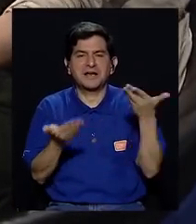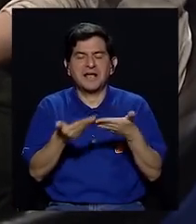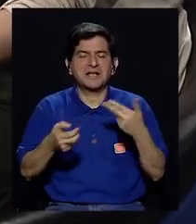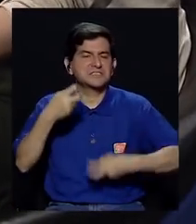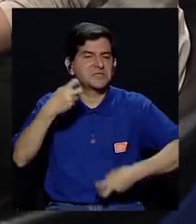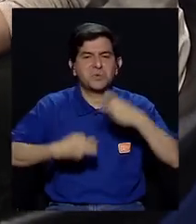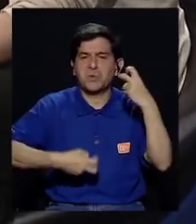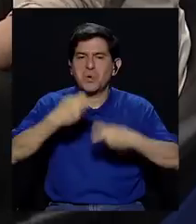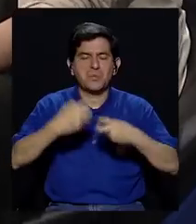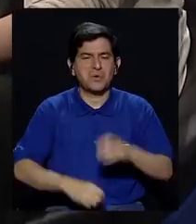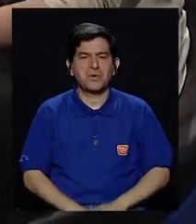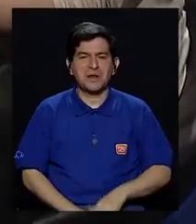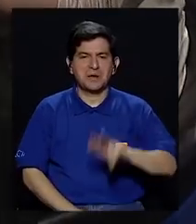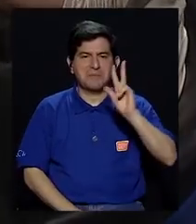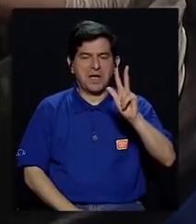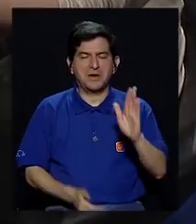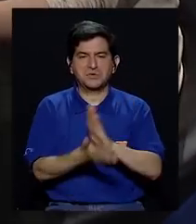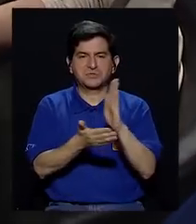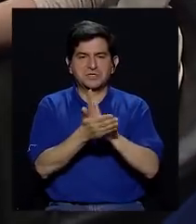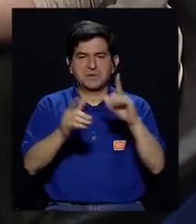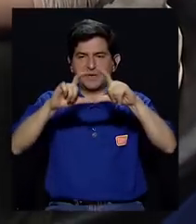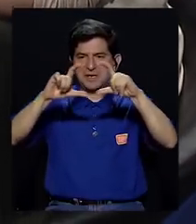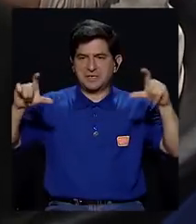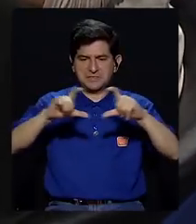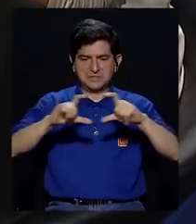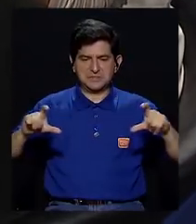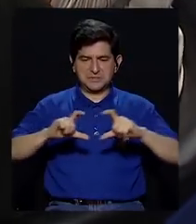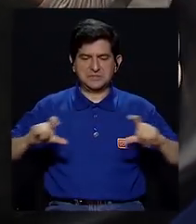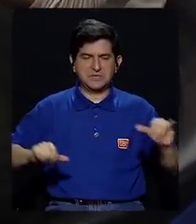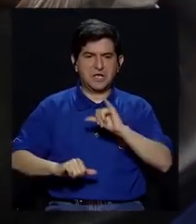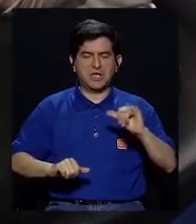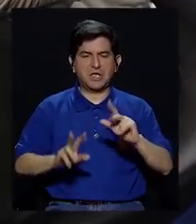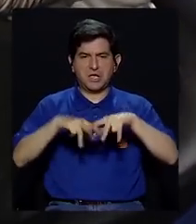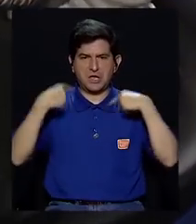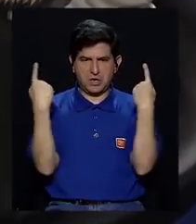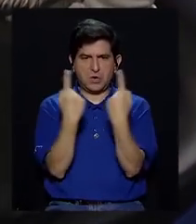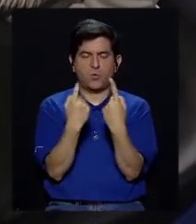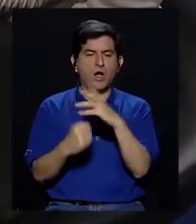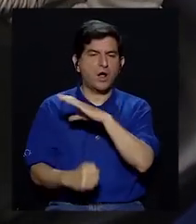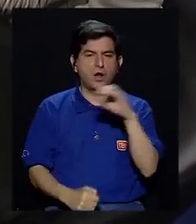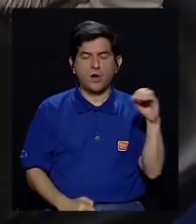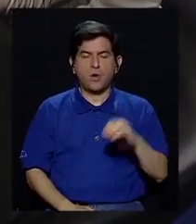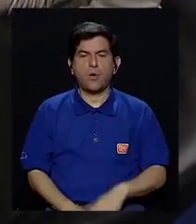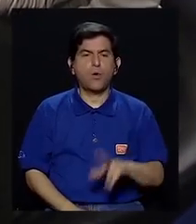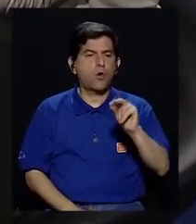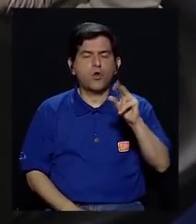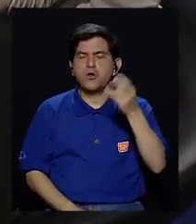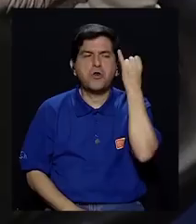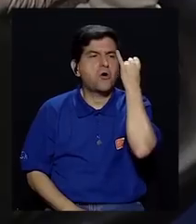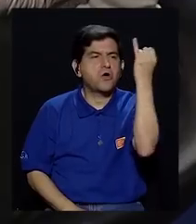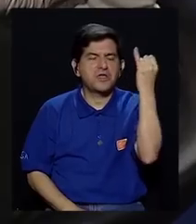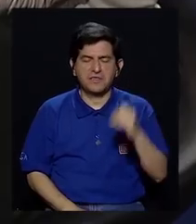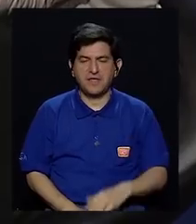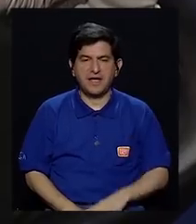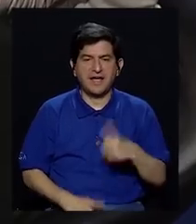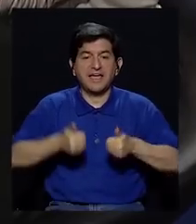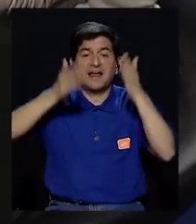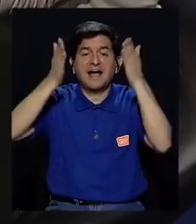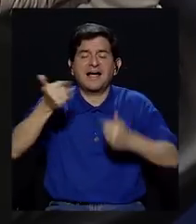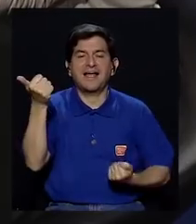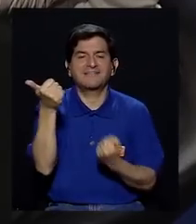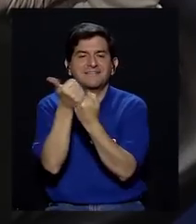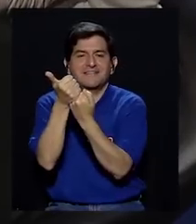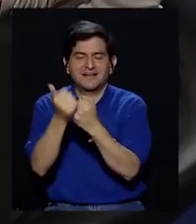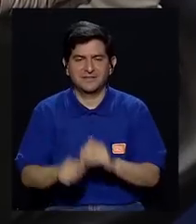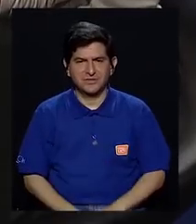que sin problema en las tres papeletas, ¿verdad?, por el mismo partido y ni siquiera por el partido ni por su ideología, era por el candidato,